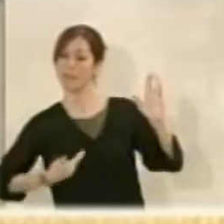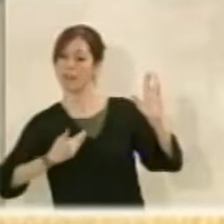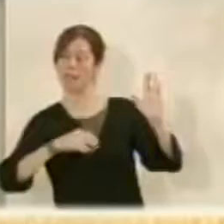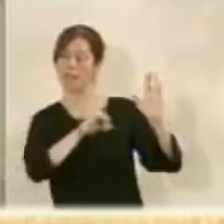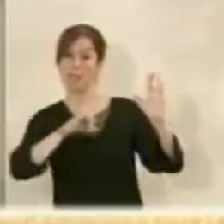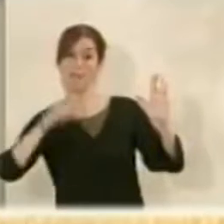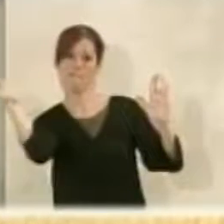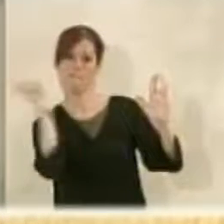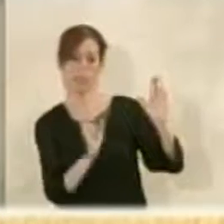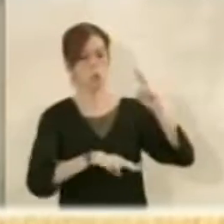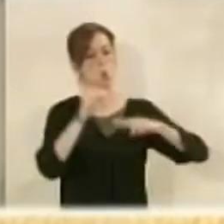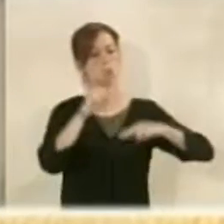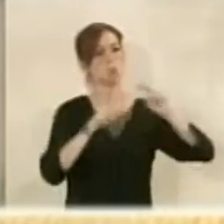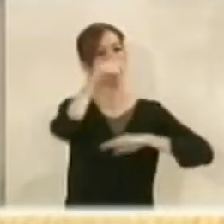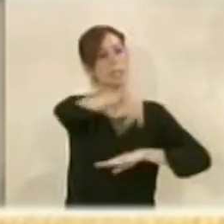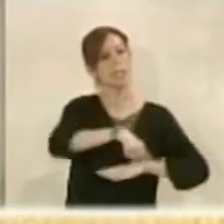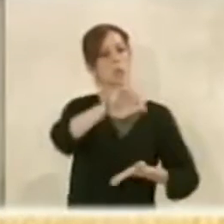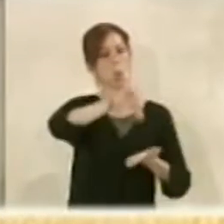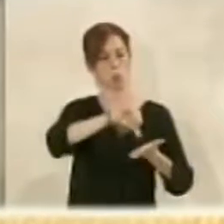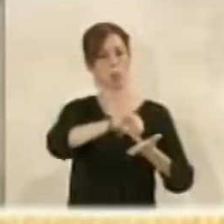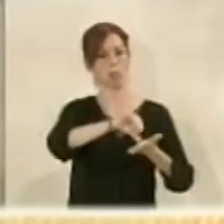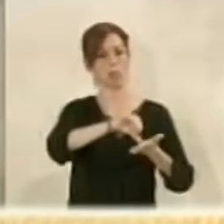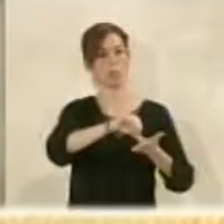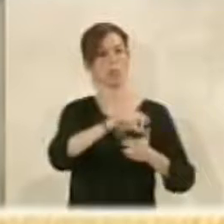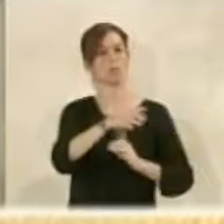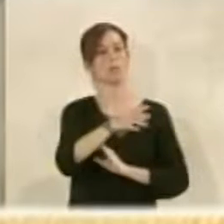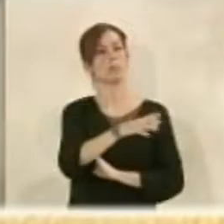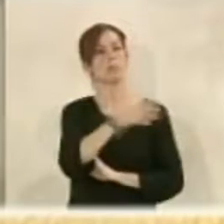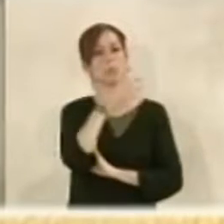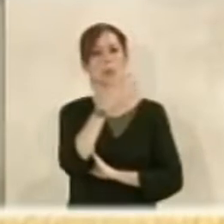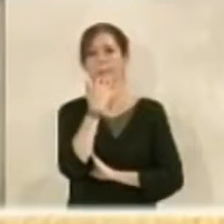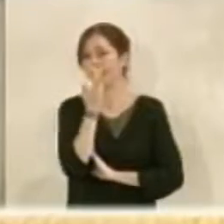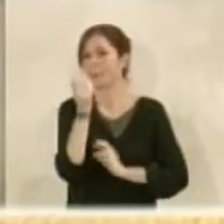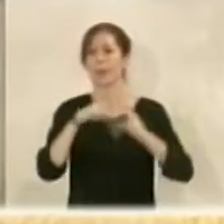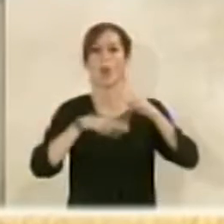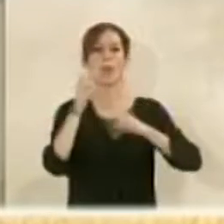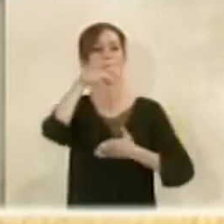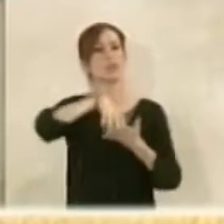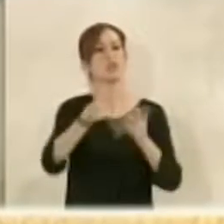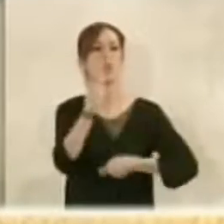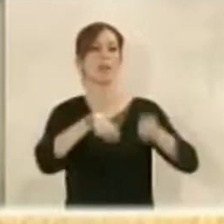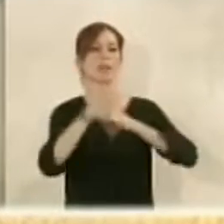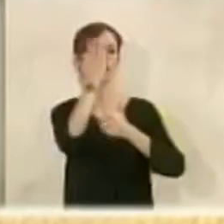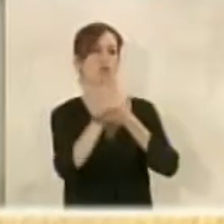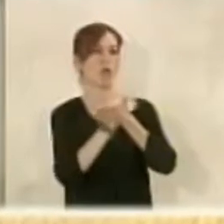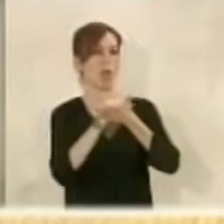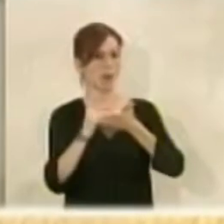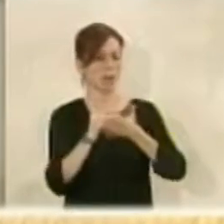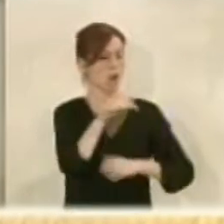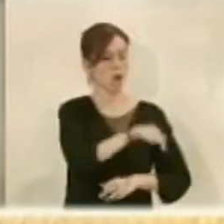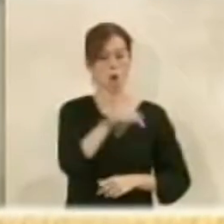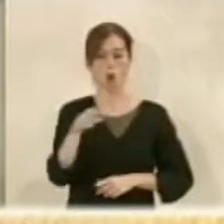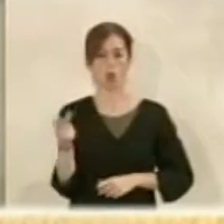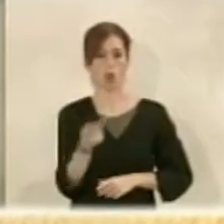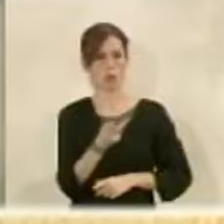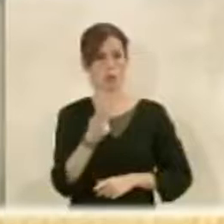a generar riqueza en nuestra ciudad y esto unido por ejemplo a la obra del centro comercial de Torre Cárdenas pues va a poner